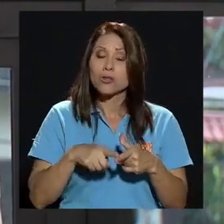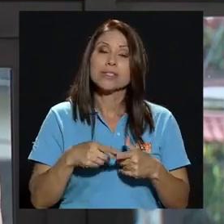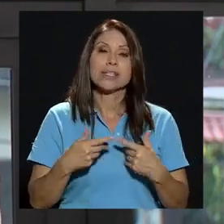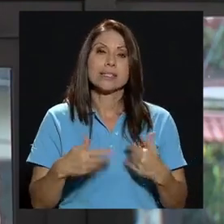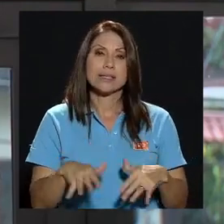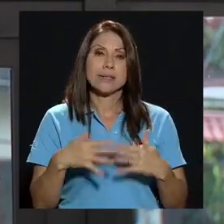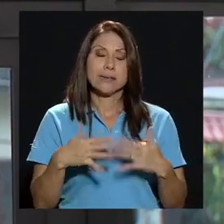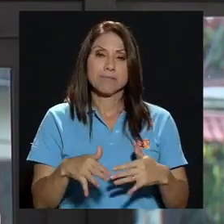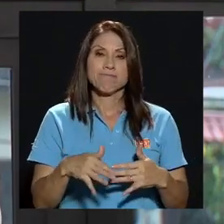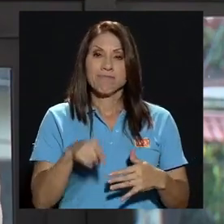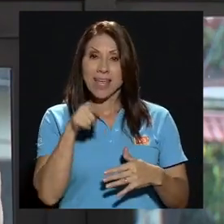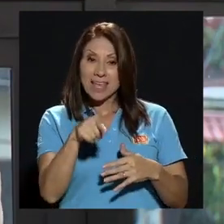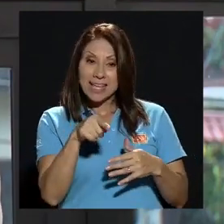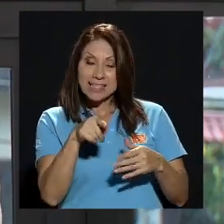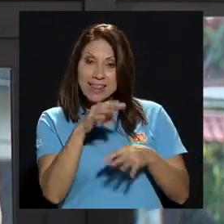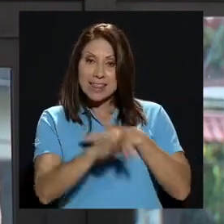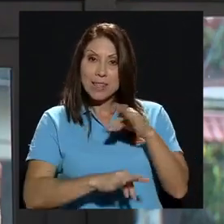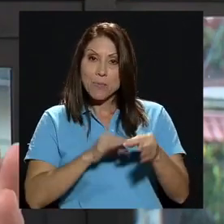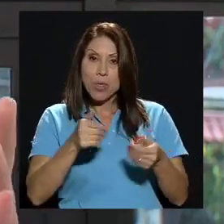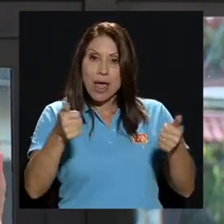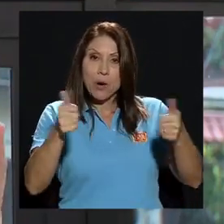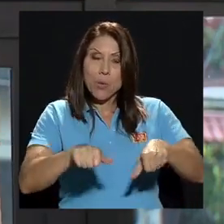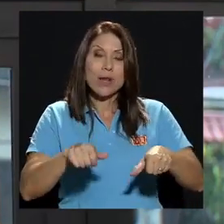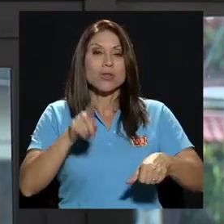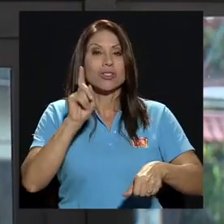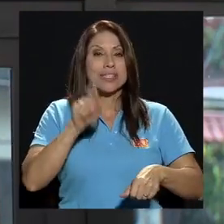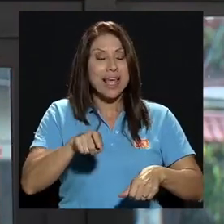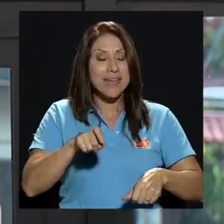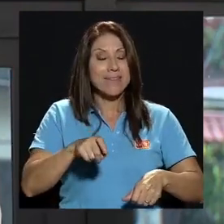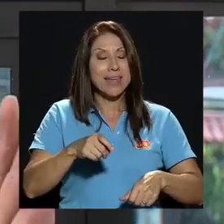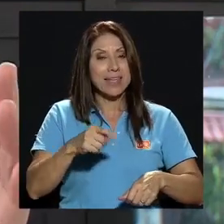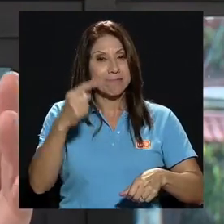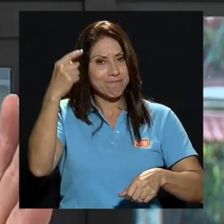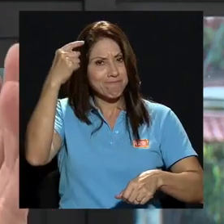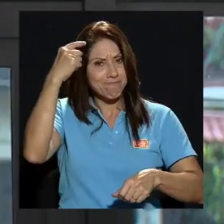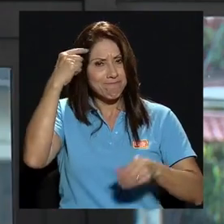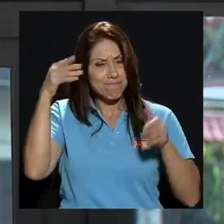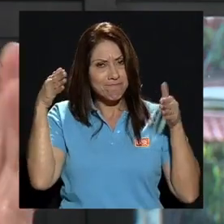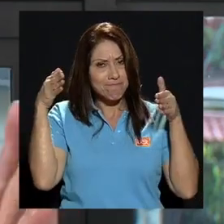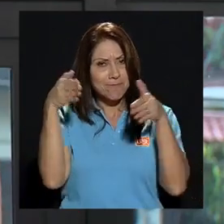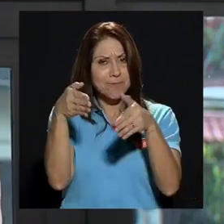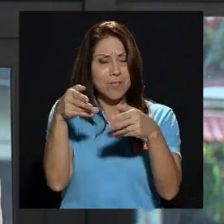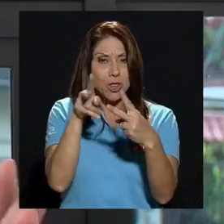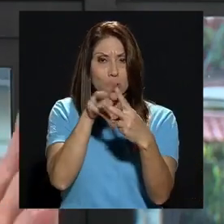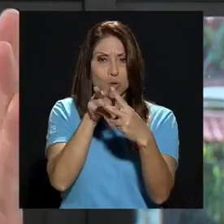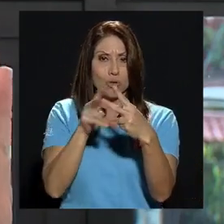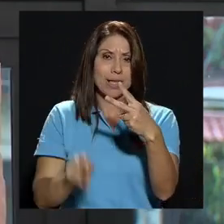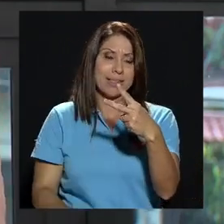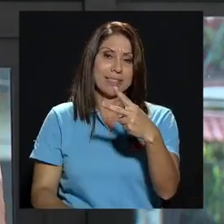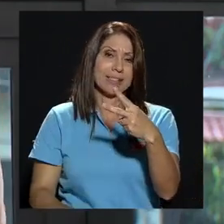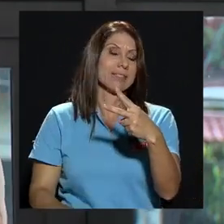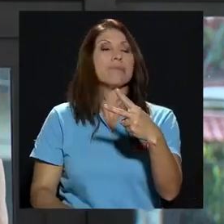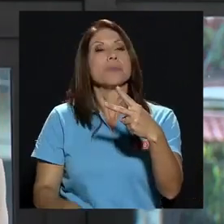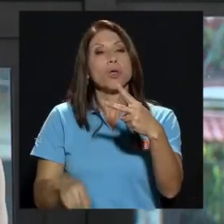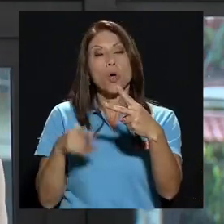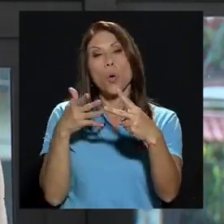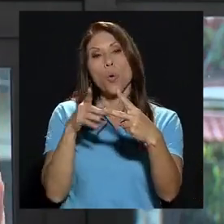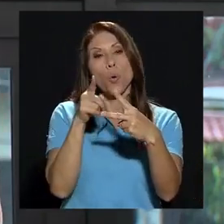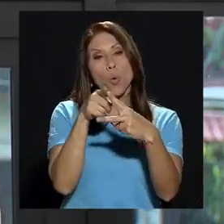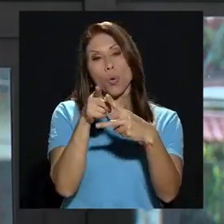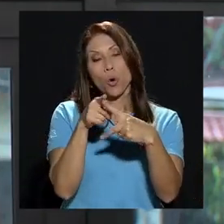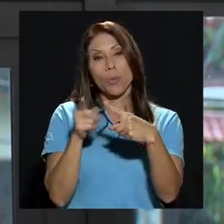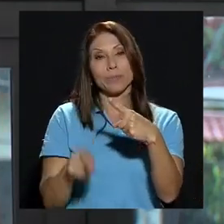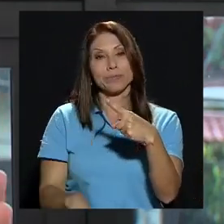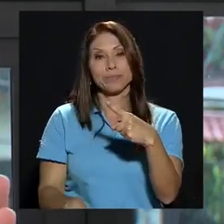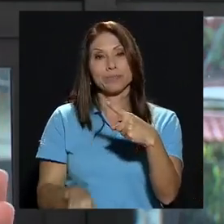que tener dos como quien dice la cabeza centrada en dos partes que es como un 50% uno lo que